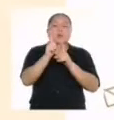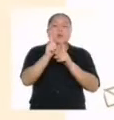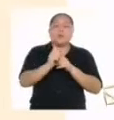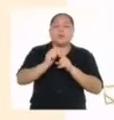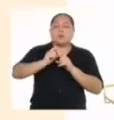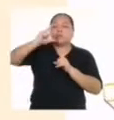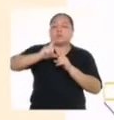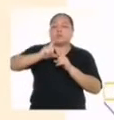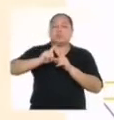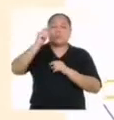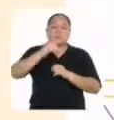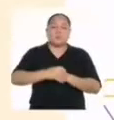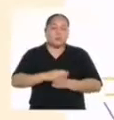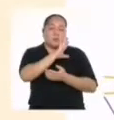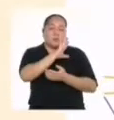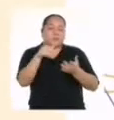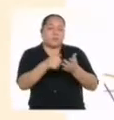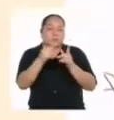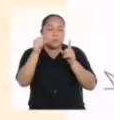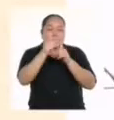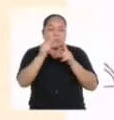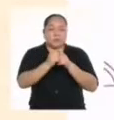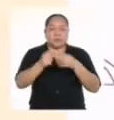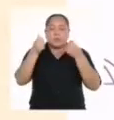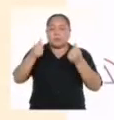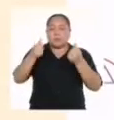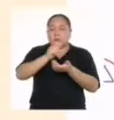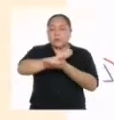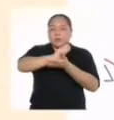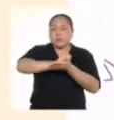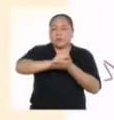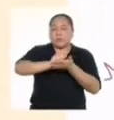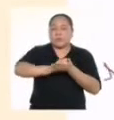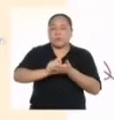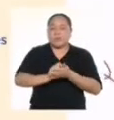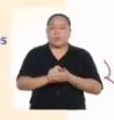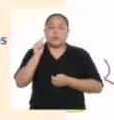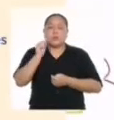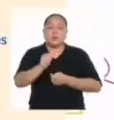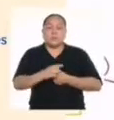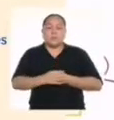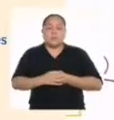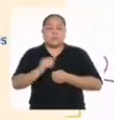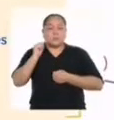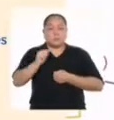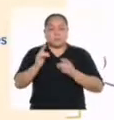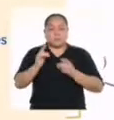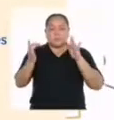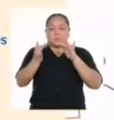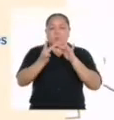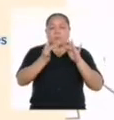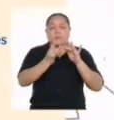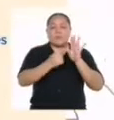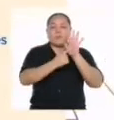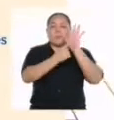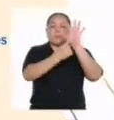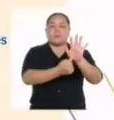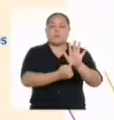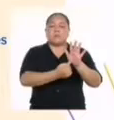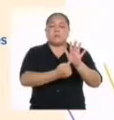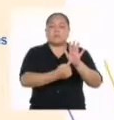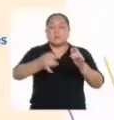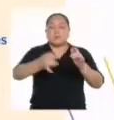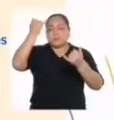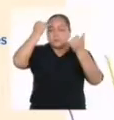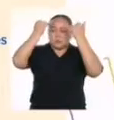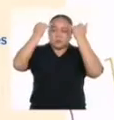las letras están bien escritas, si las ideas están articuladas a través de conectores que expresen el sentido que le quieres dar